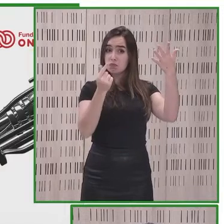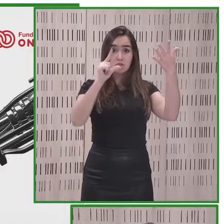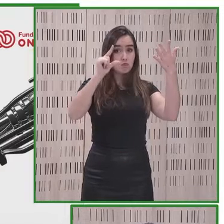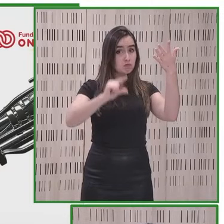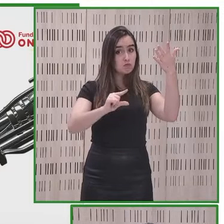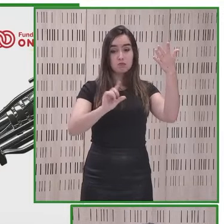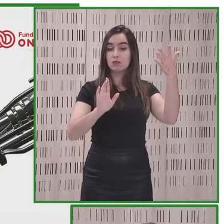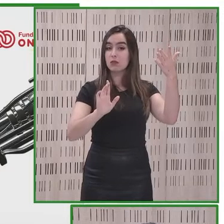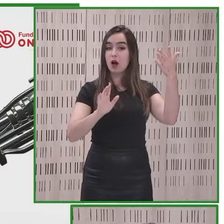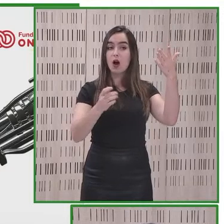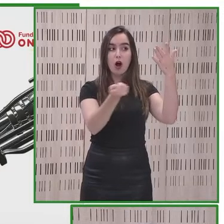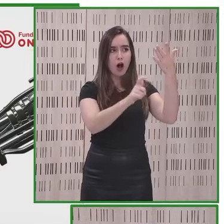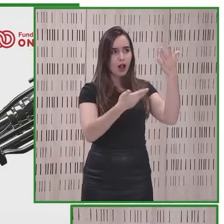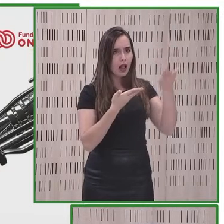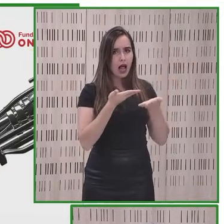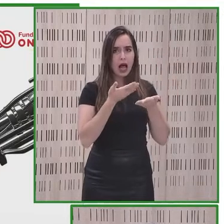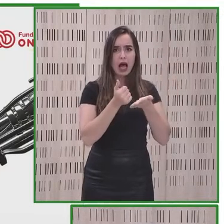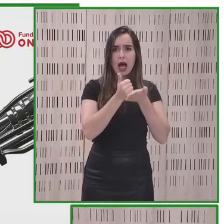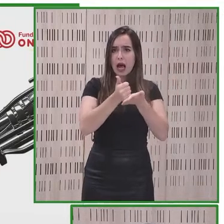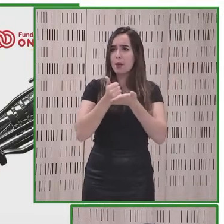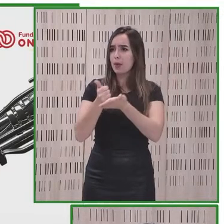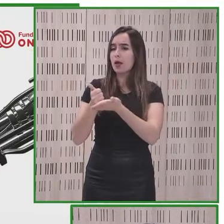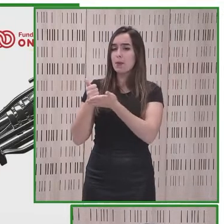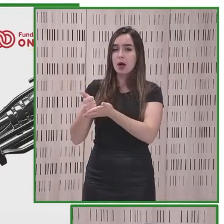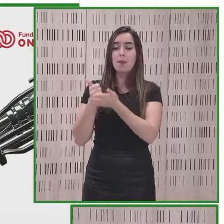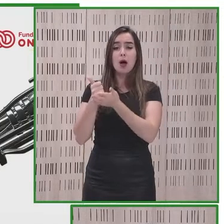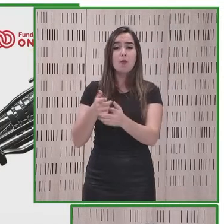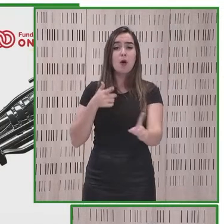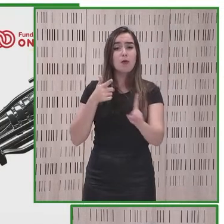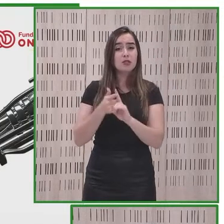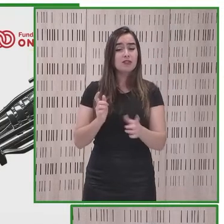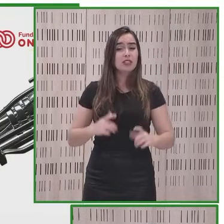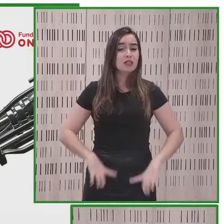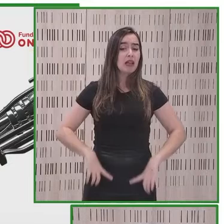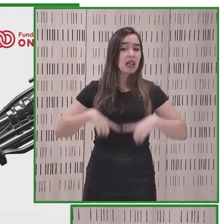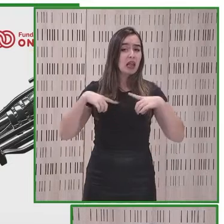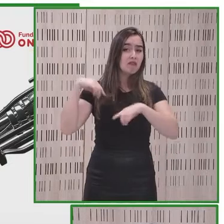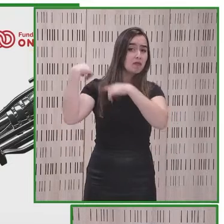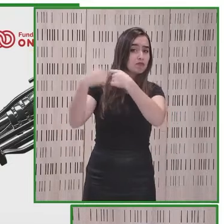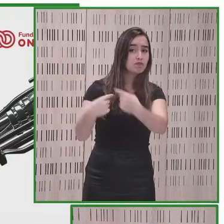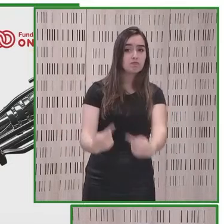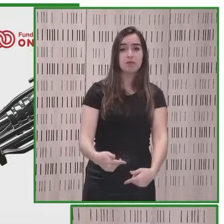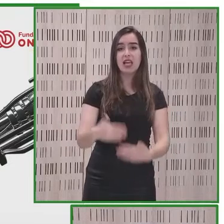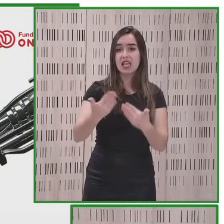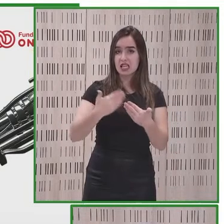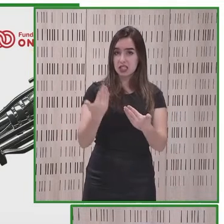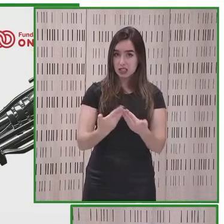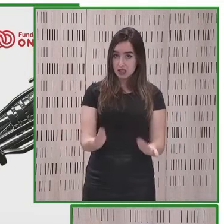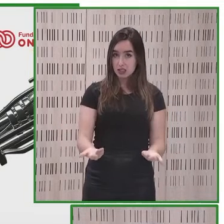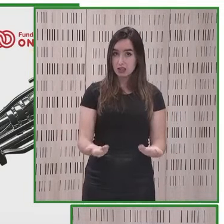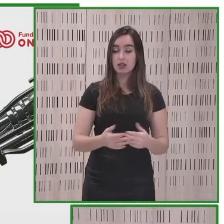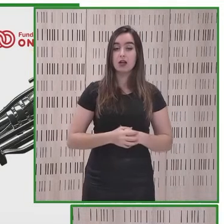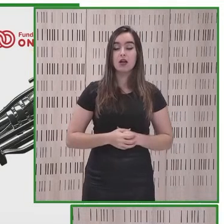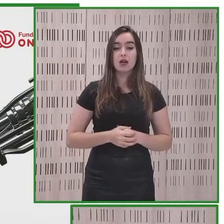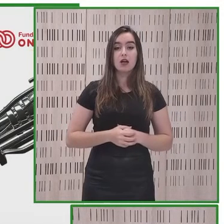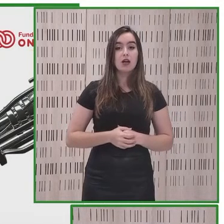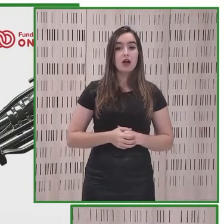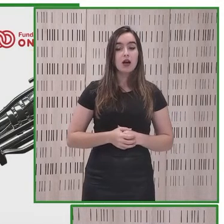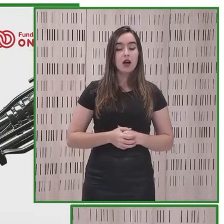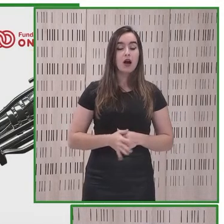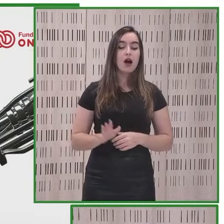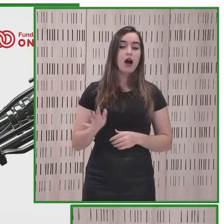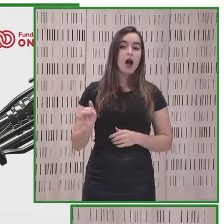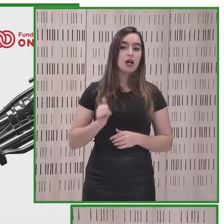pueden ayudar a todos a tener un día a día mucho más fácil como la inteligencia artificial y de hecho